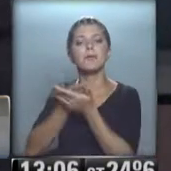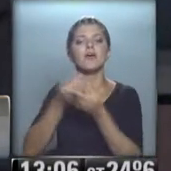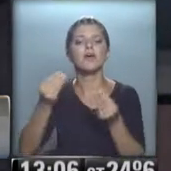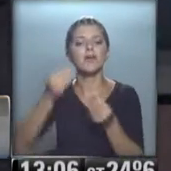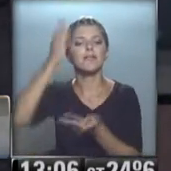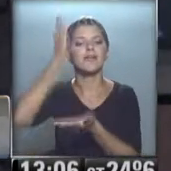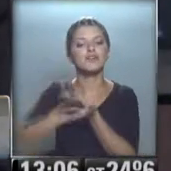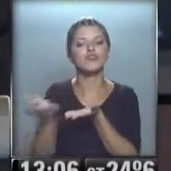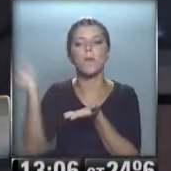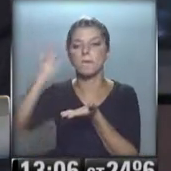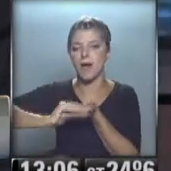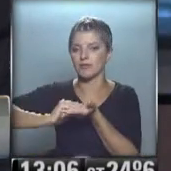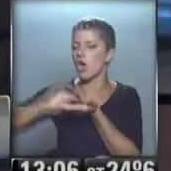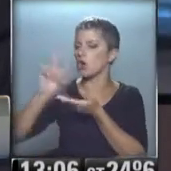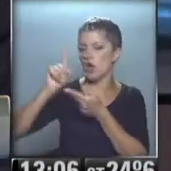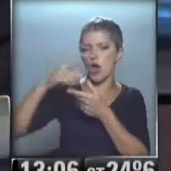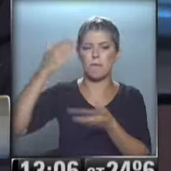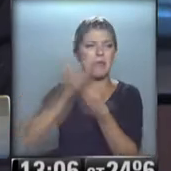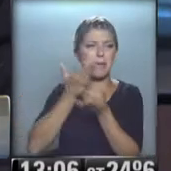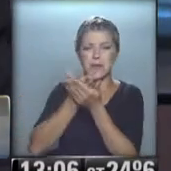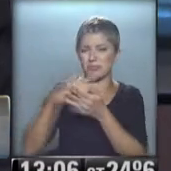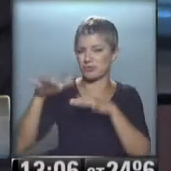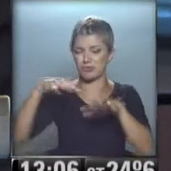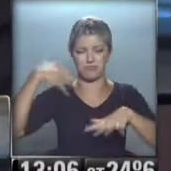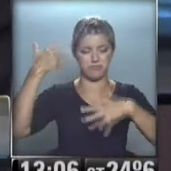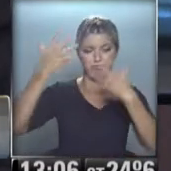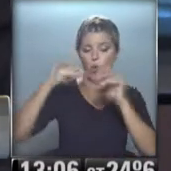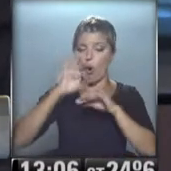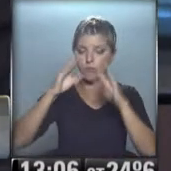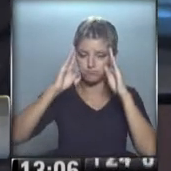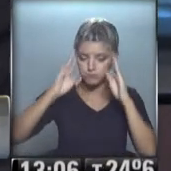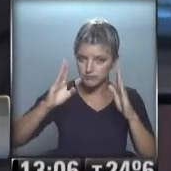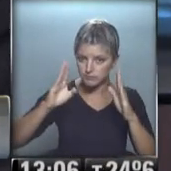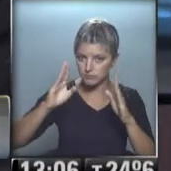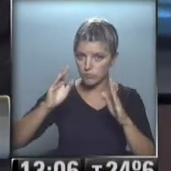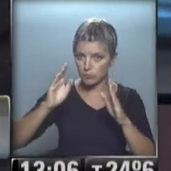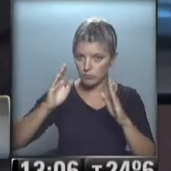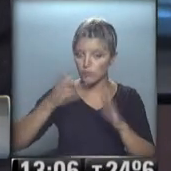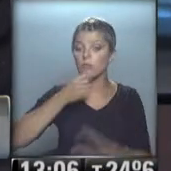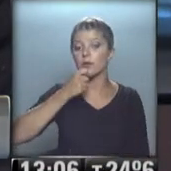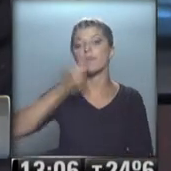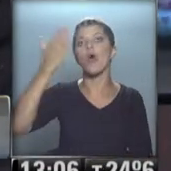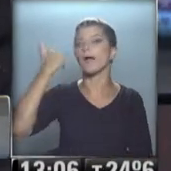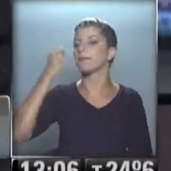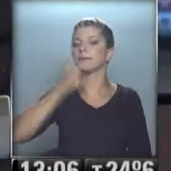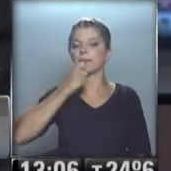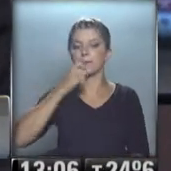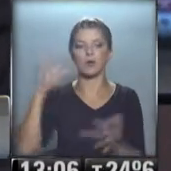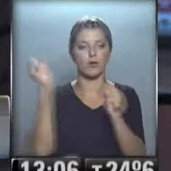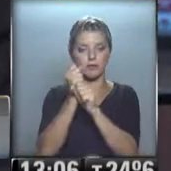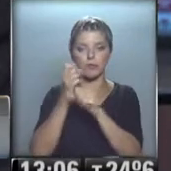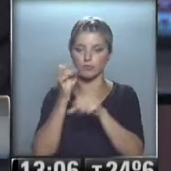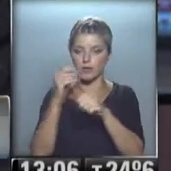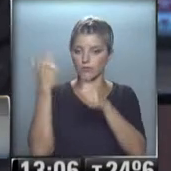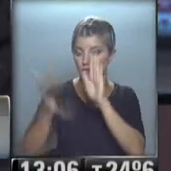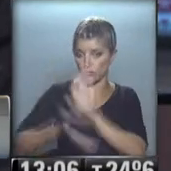no son reclamos desestabilizadores, no son reclamos puntuales como podía ser en ese momento un aumento de la tarifa del transporte y puso